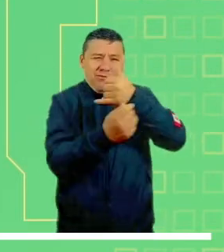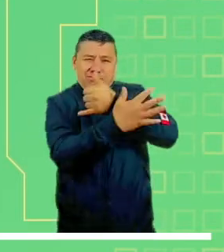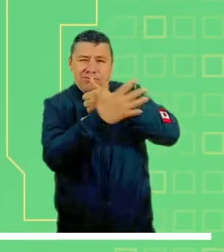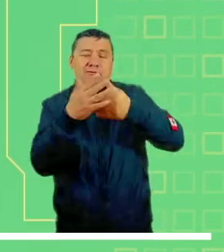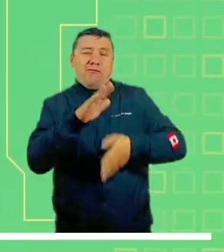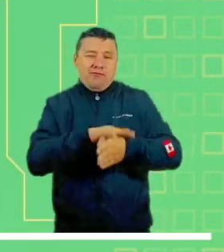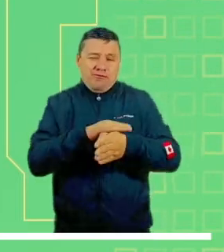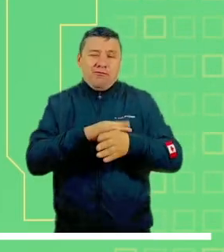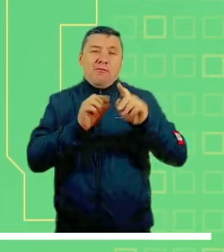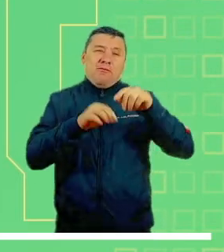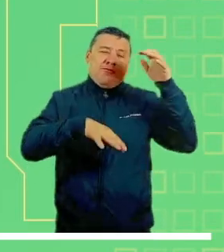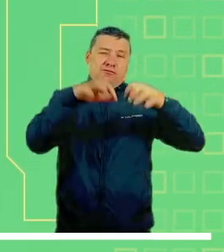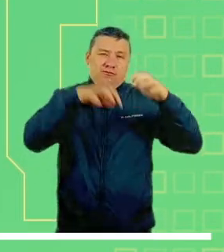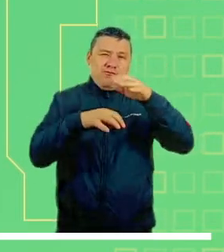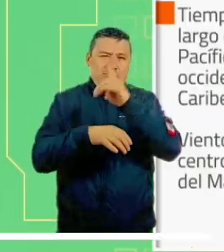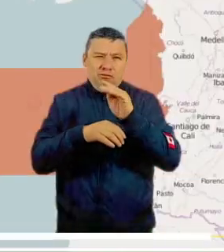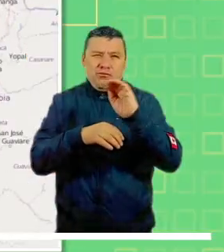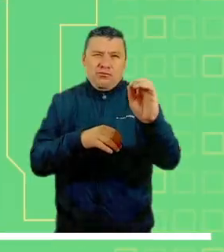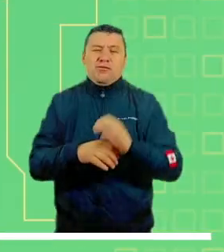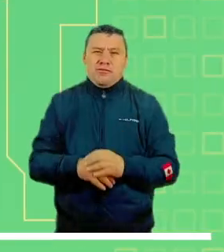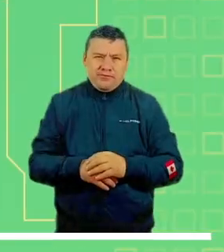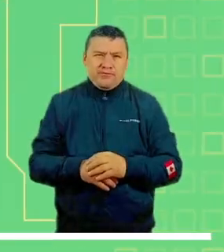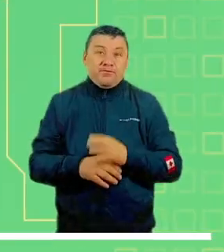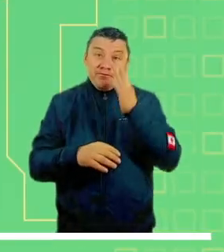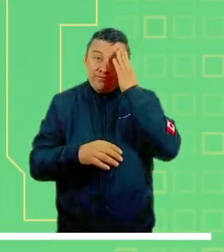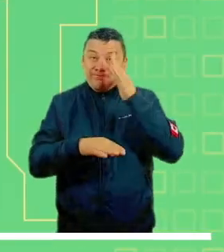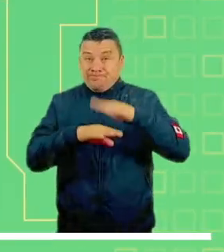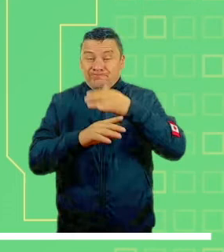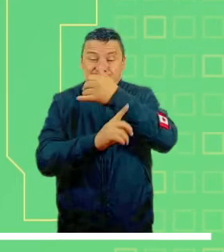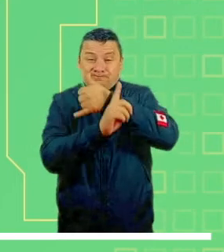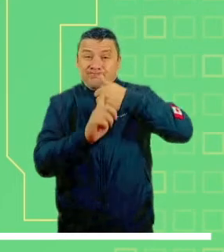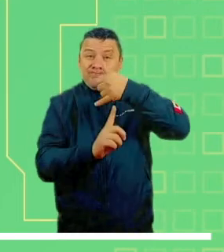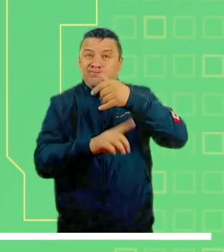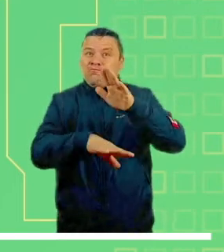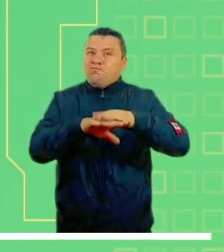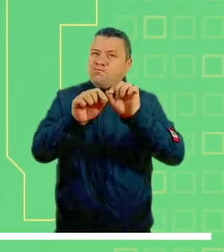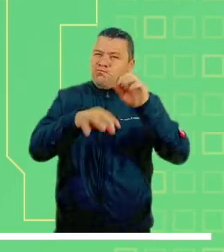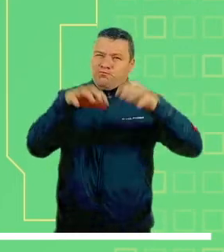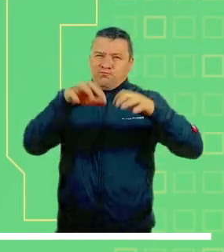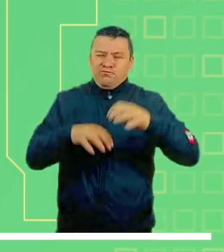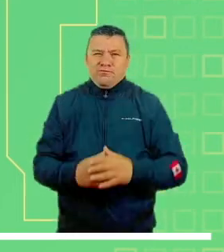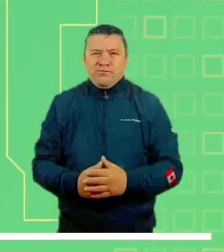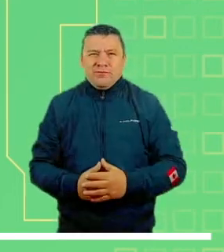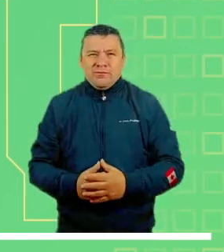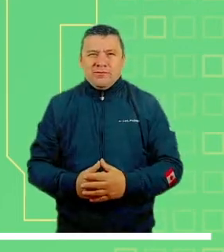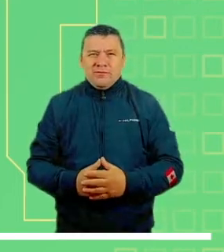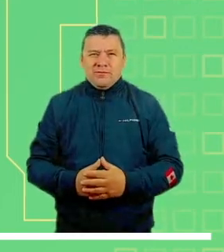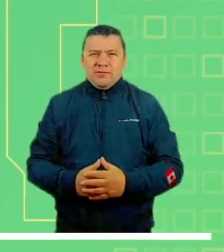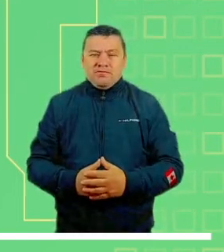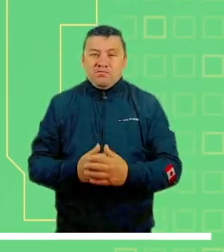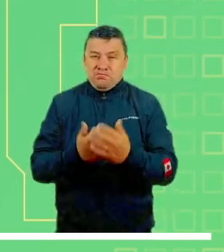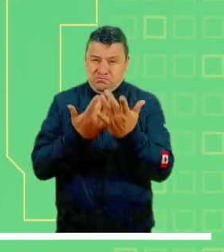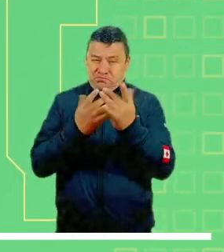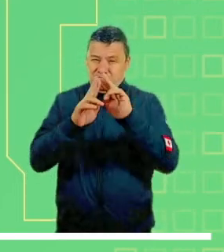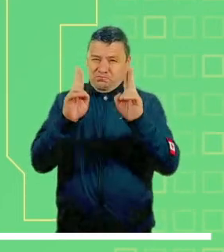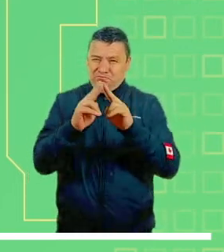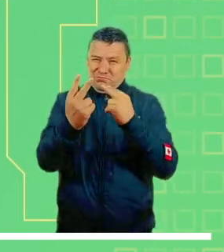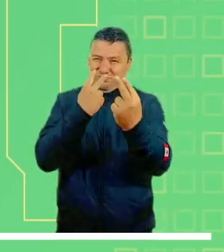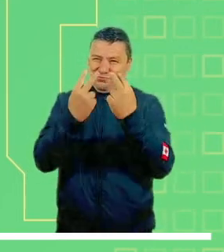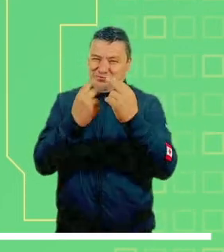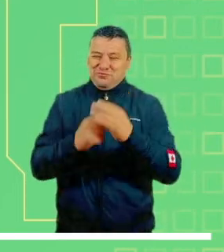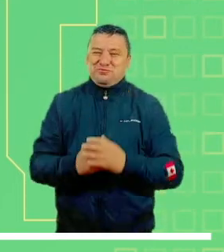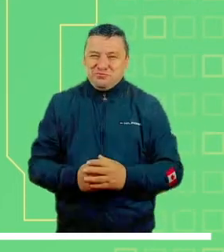Santander. Alerta naranja en el Caribe por viento y oleaje en el centro y oriente y por tiempo lluvioso en el occidente. En la cuenca del